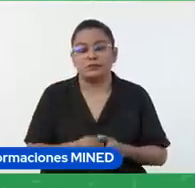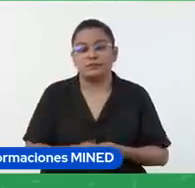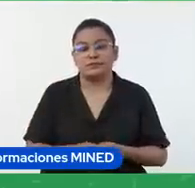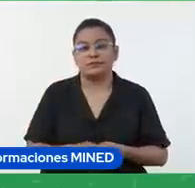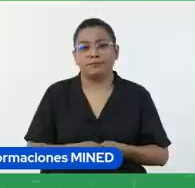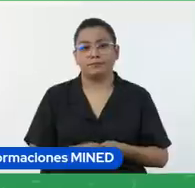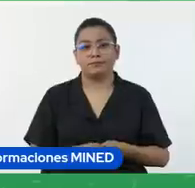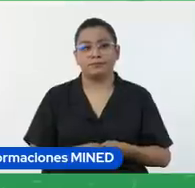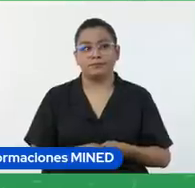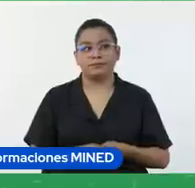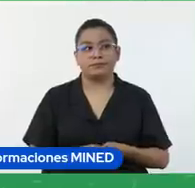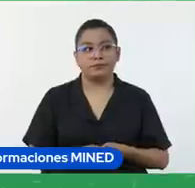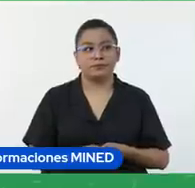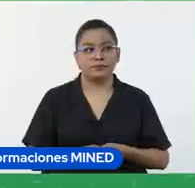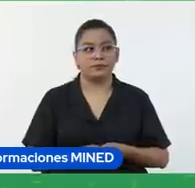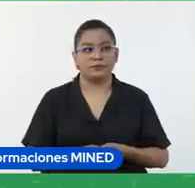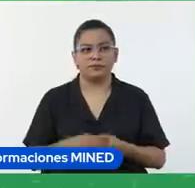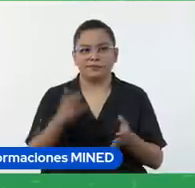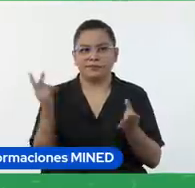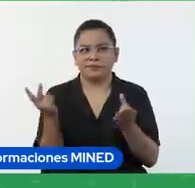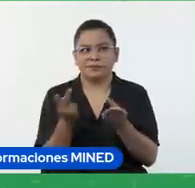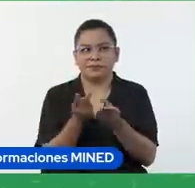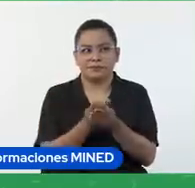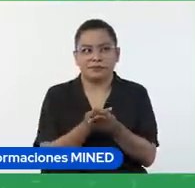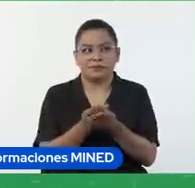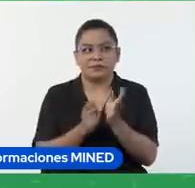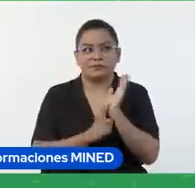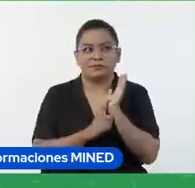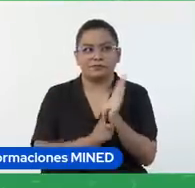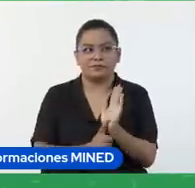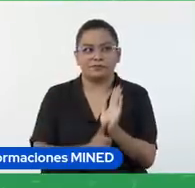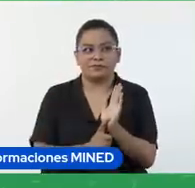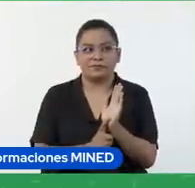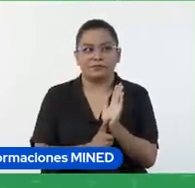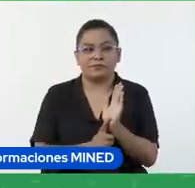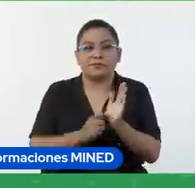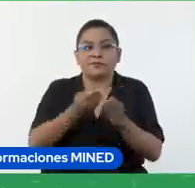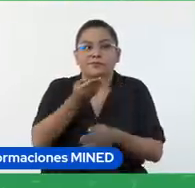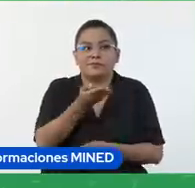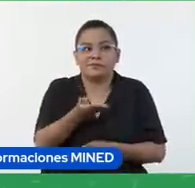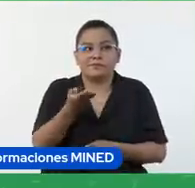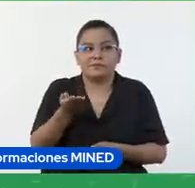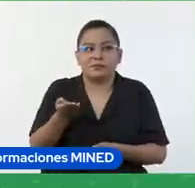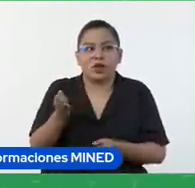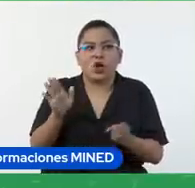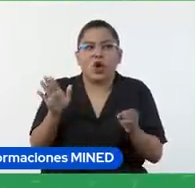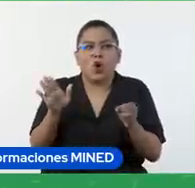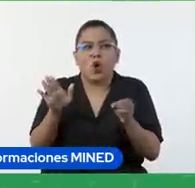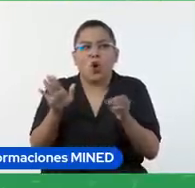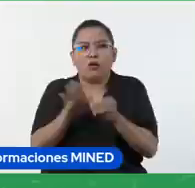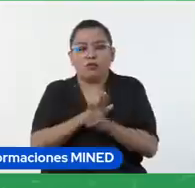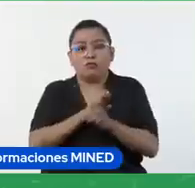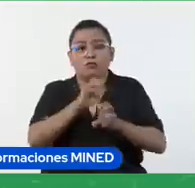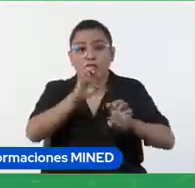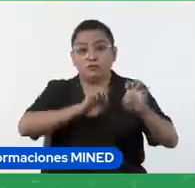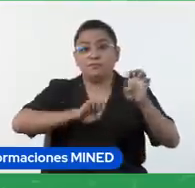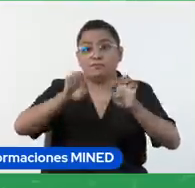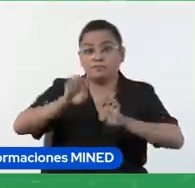el portafolio de evidencias es uno de los instrumentos más completos de evaluación